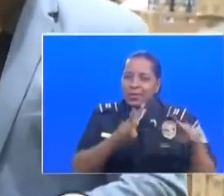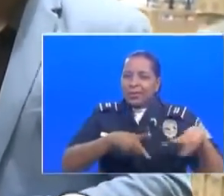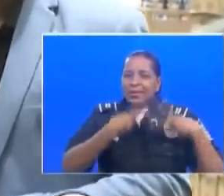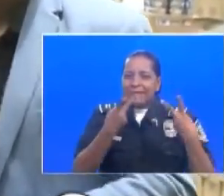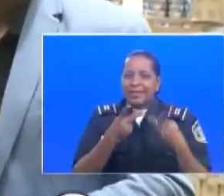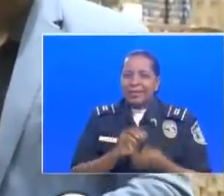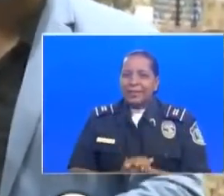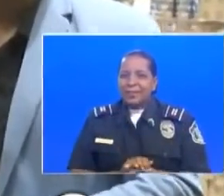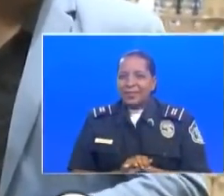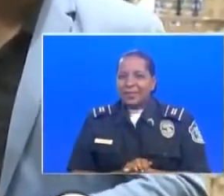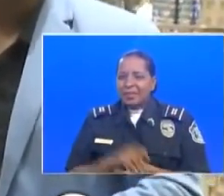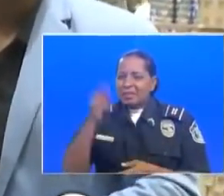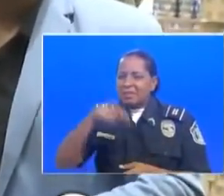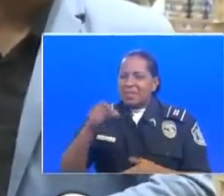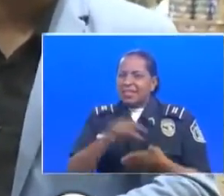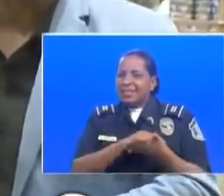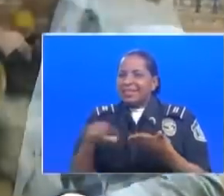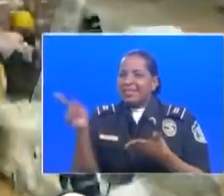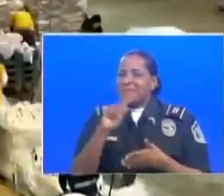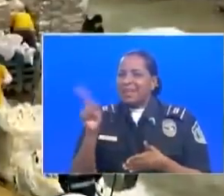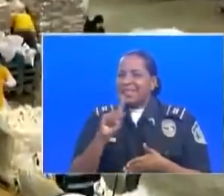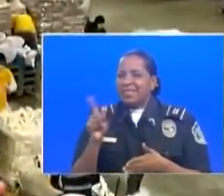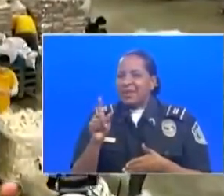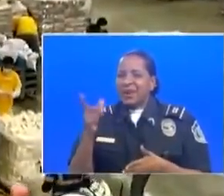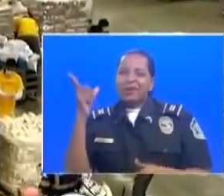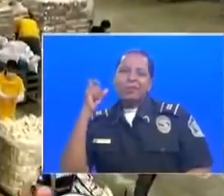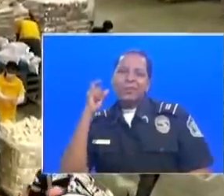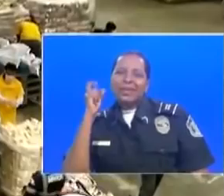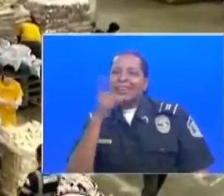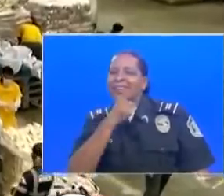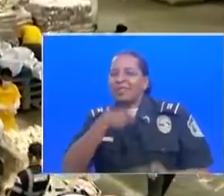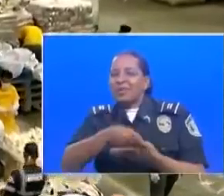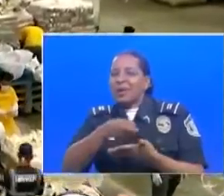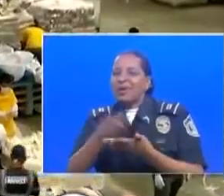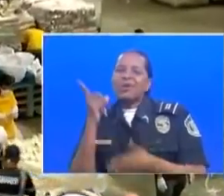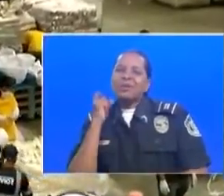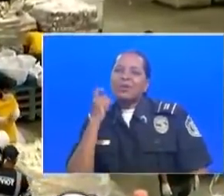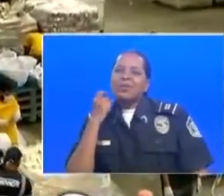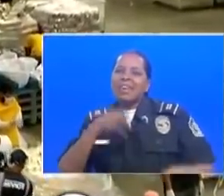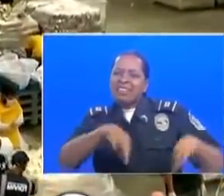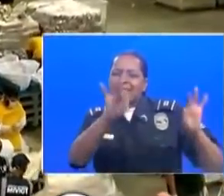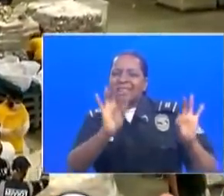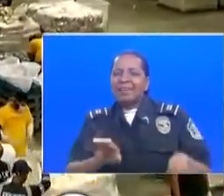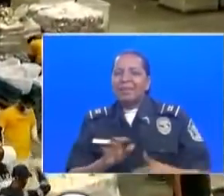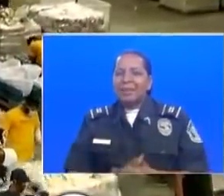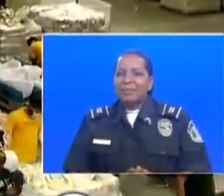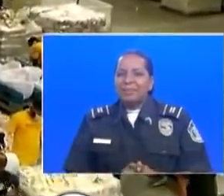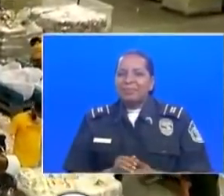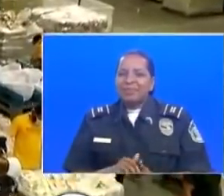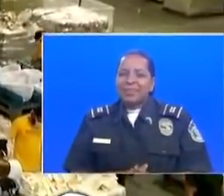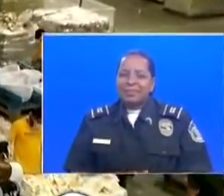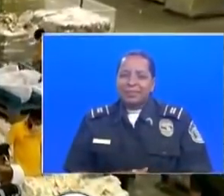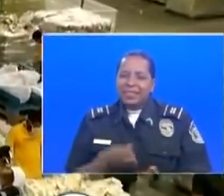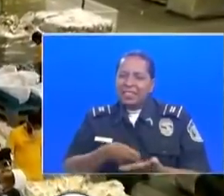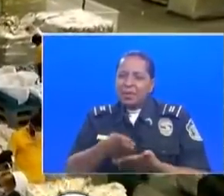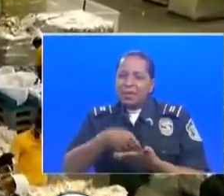Mano, dígale que por esta semana no van a cobrar perfume ni sábana, dígale. Ay, Dios mío. Oiga, pero hay que comer algo, Sandra.